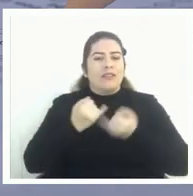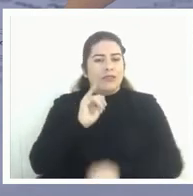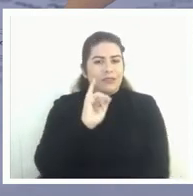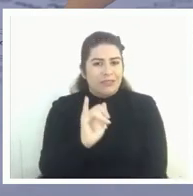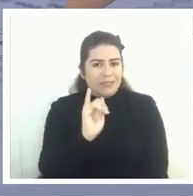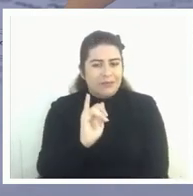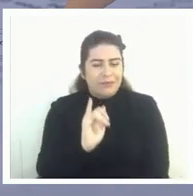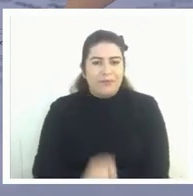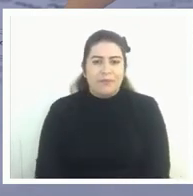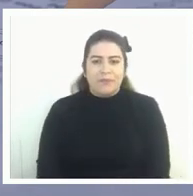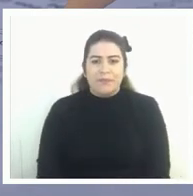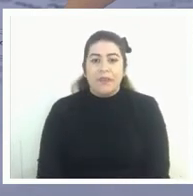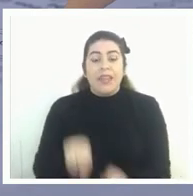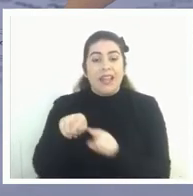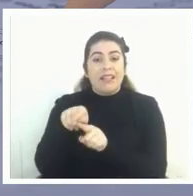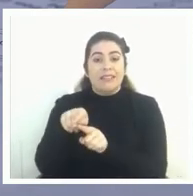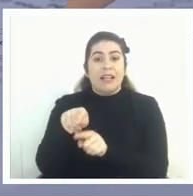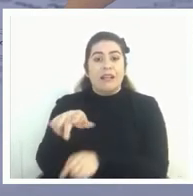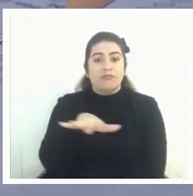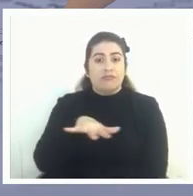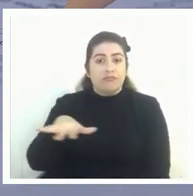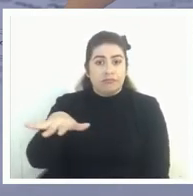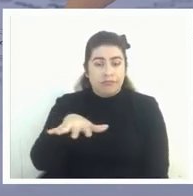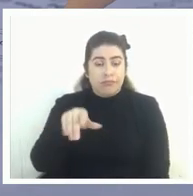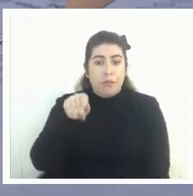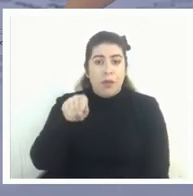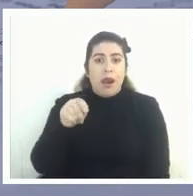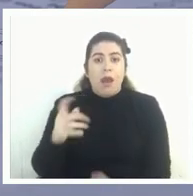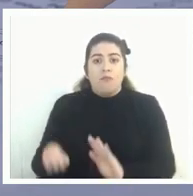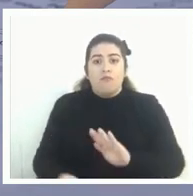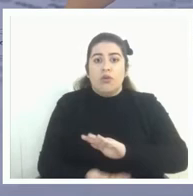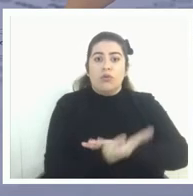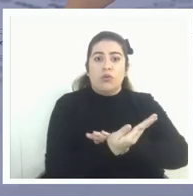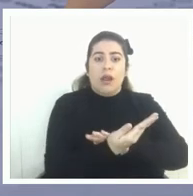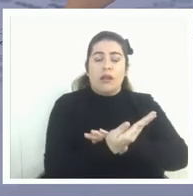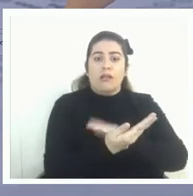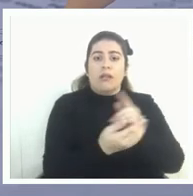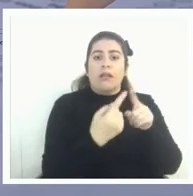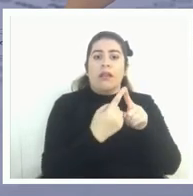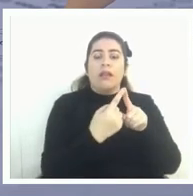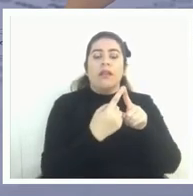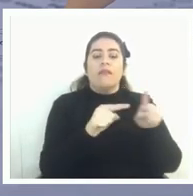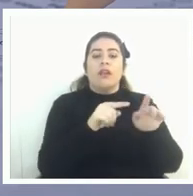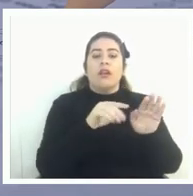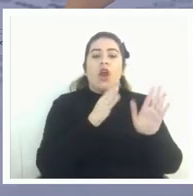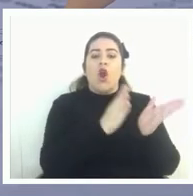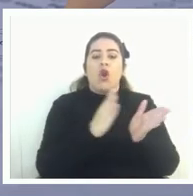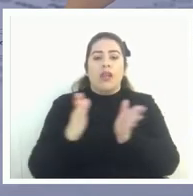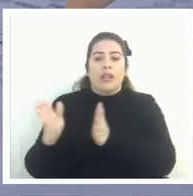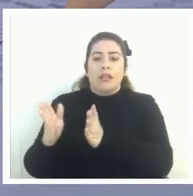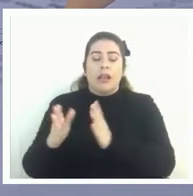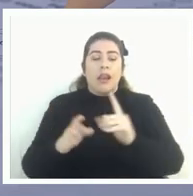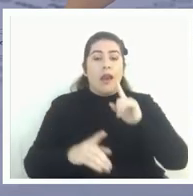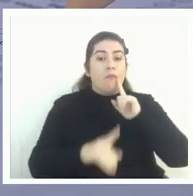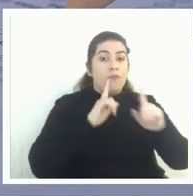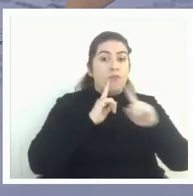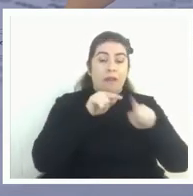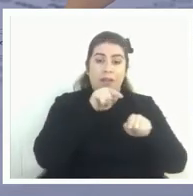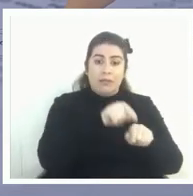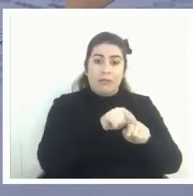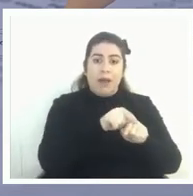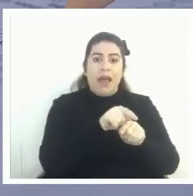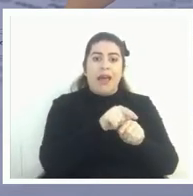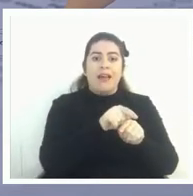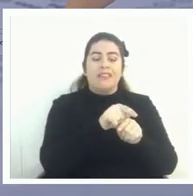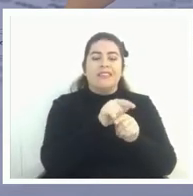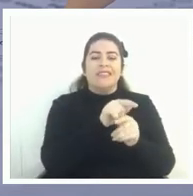y eso es condición para postular no tiene nada que ver con el ordenamiento porque las pruebas se usan para seleccionar y